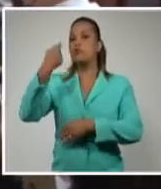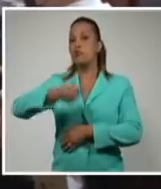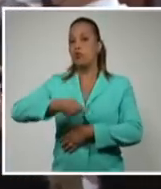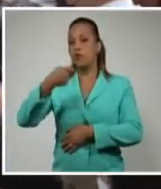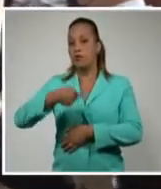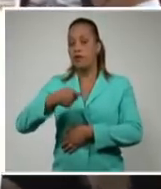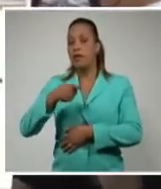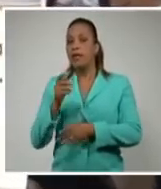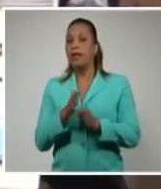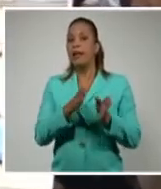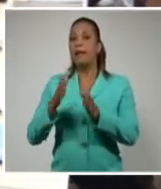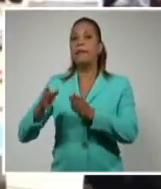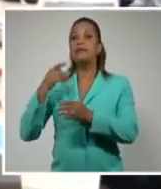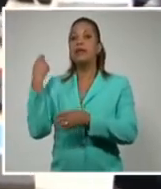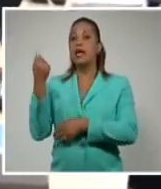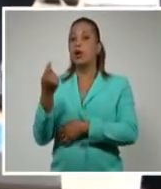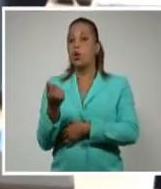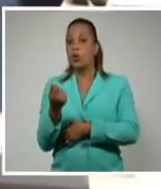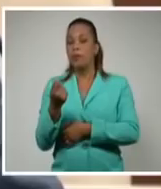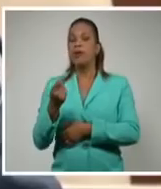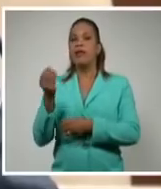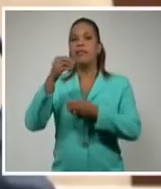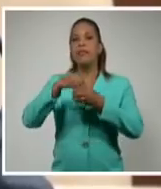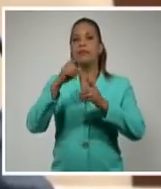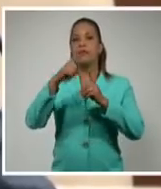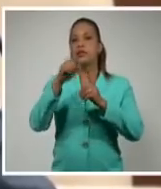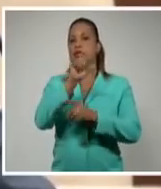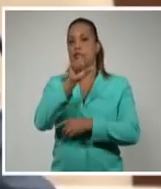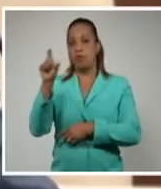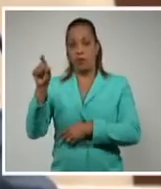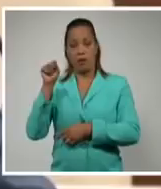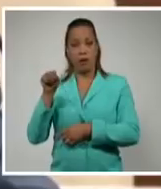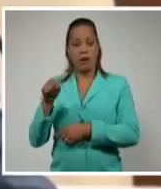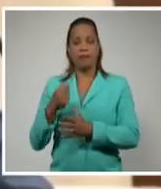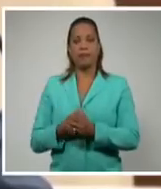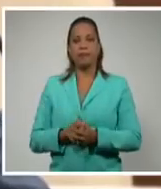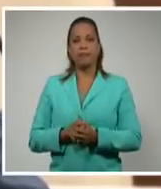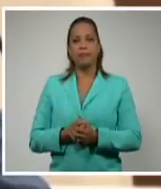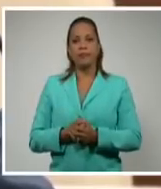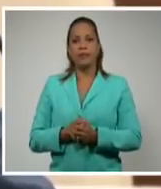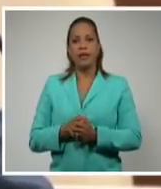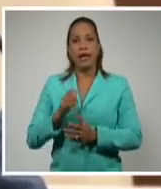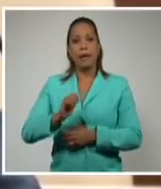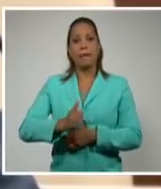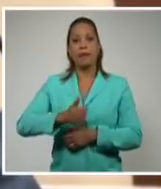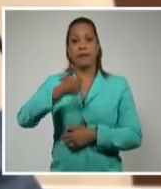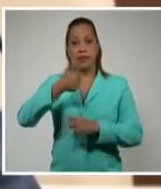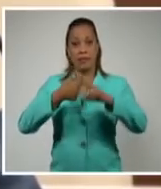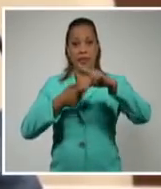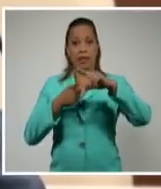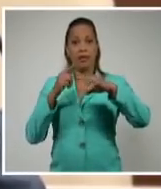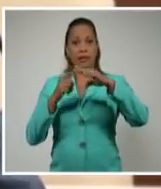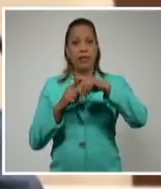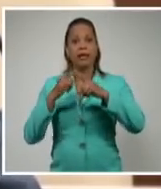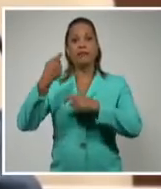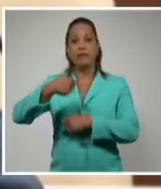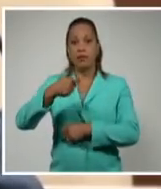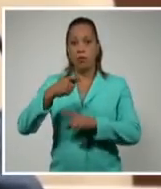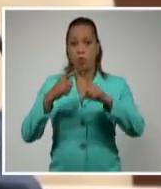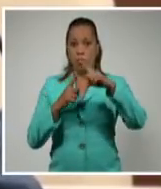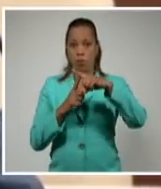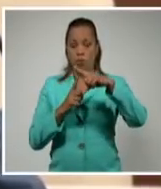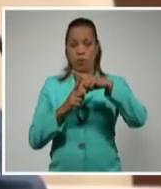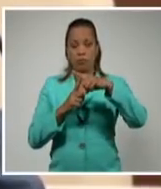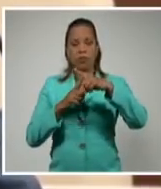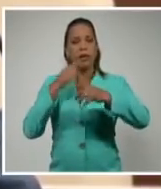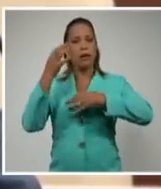económica en los tribunales. Un asunto expuesto por el presidente del Tribunal Supremo Popular, quien reflexionó sobre